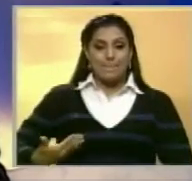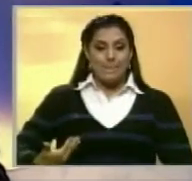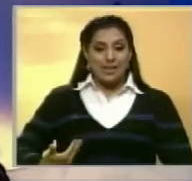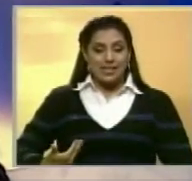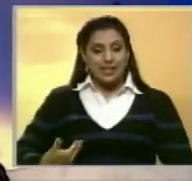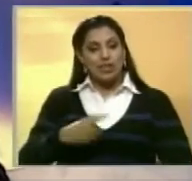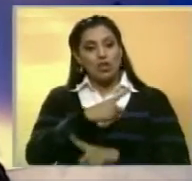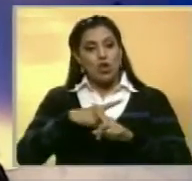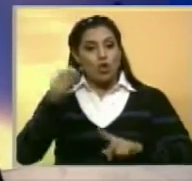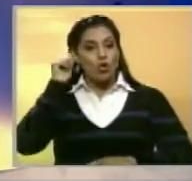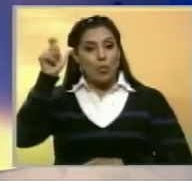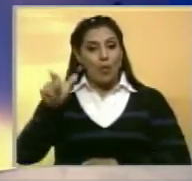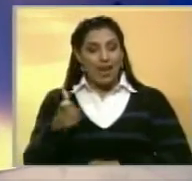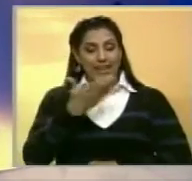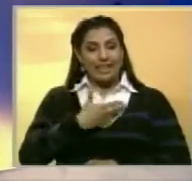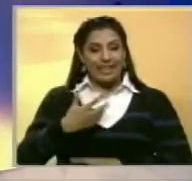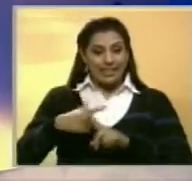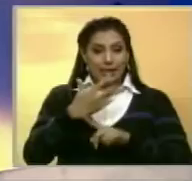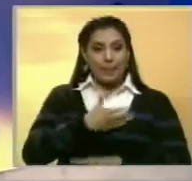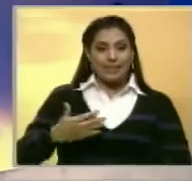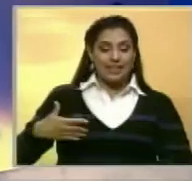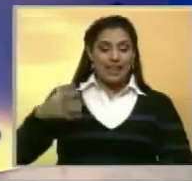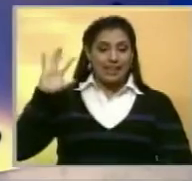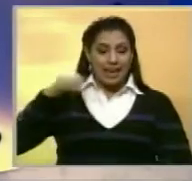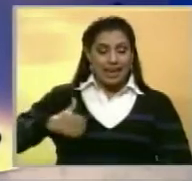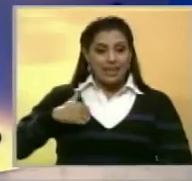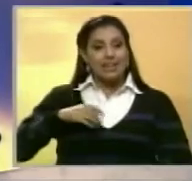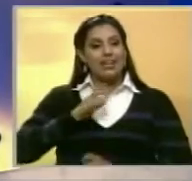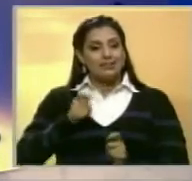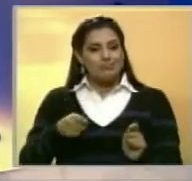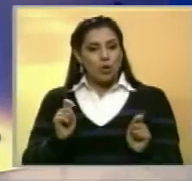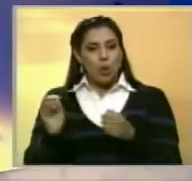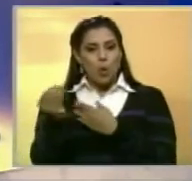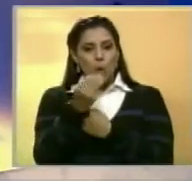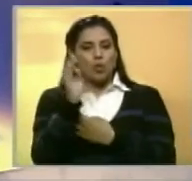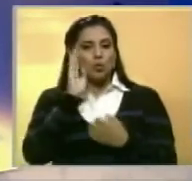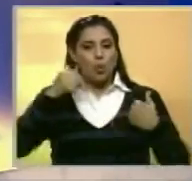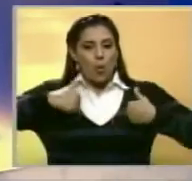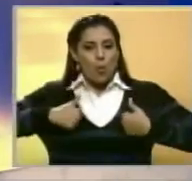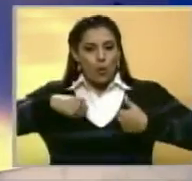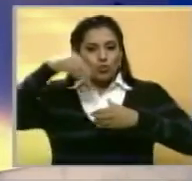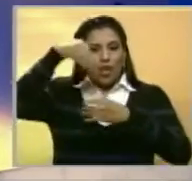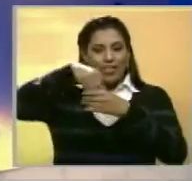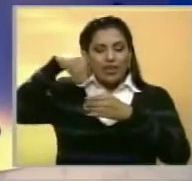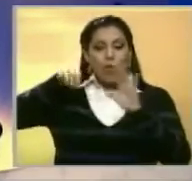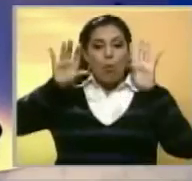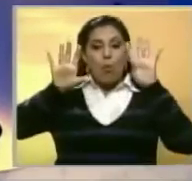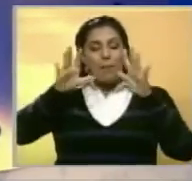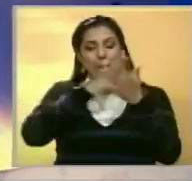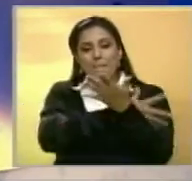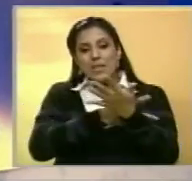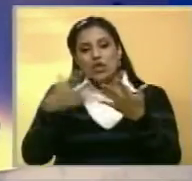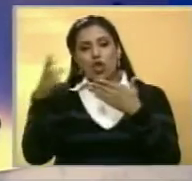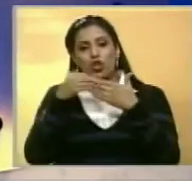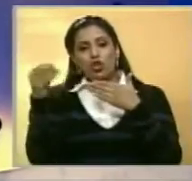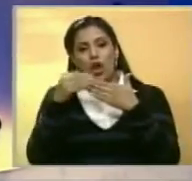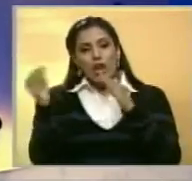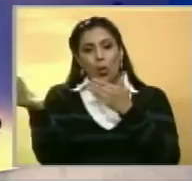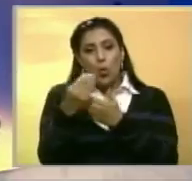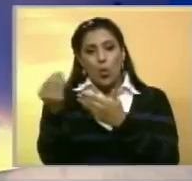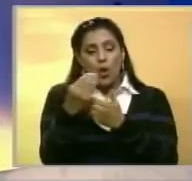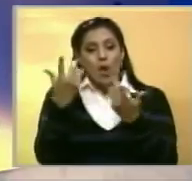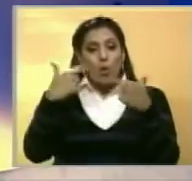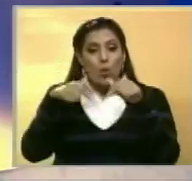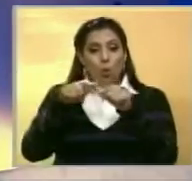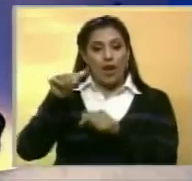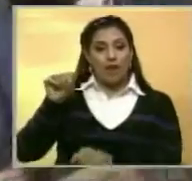Kirchner y Cristina Fernández, fue detenido tras intentar esconder bolsos con alrededor de 9 millones de dólares en un